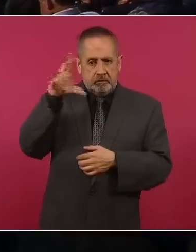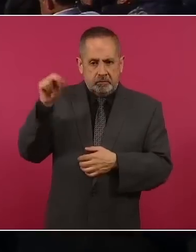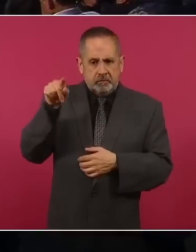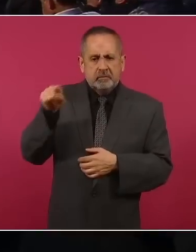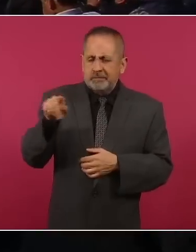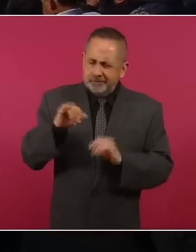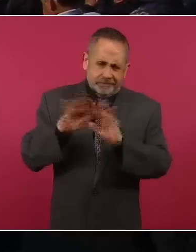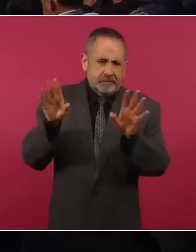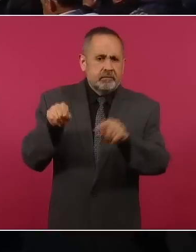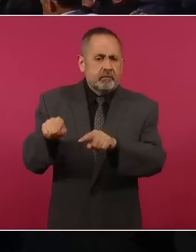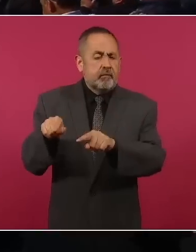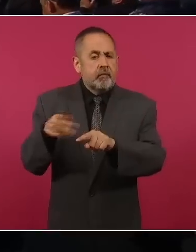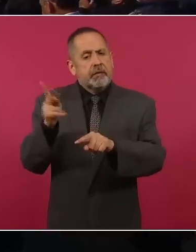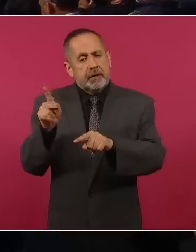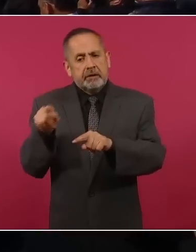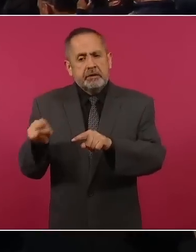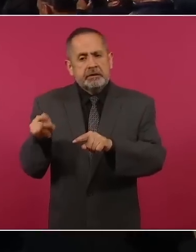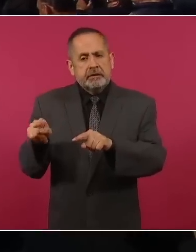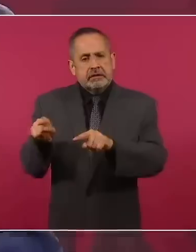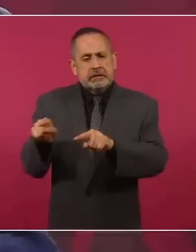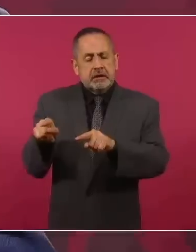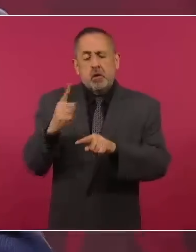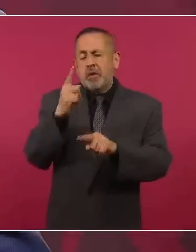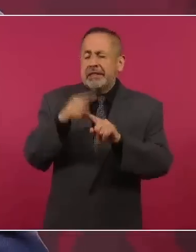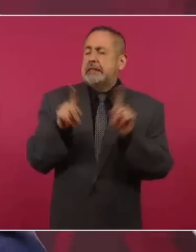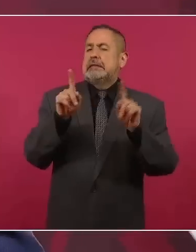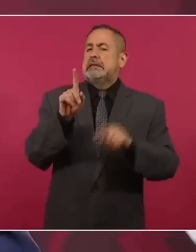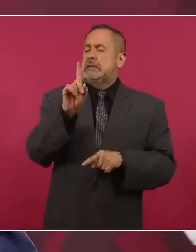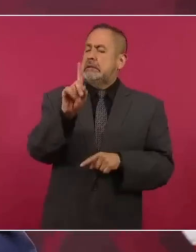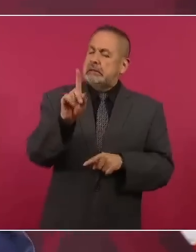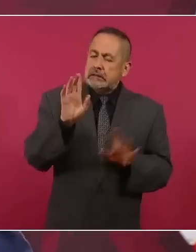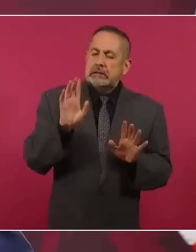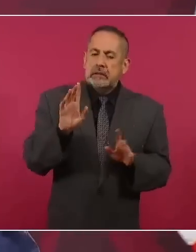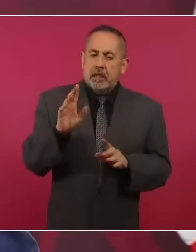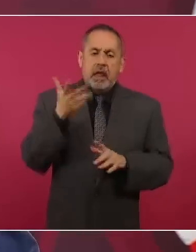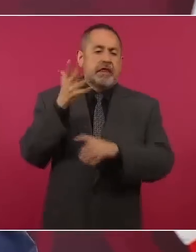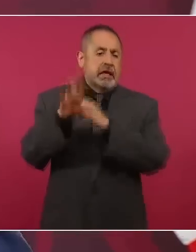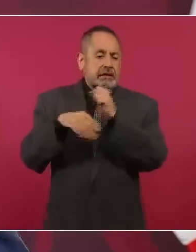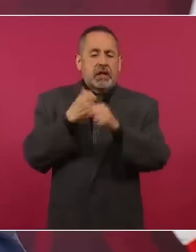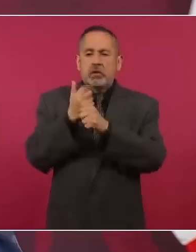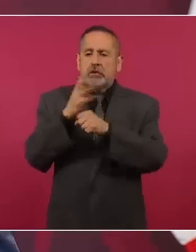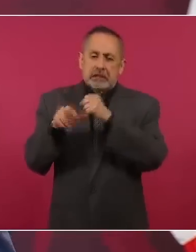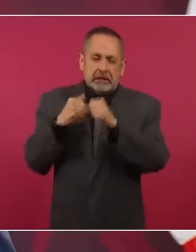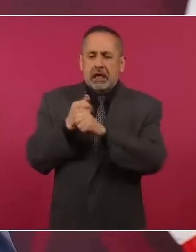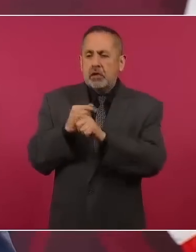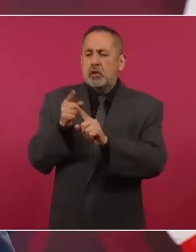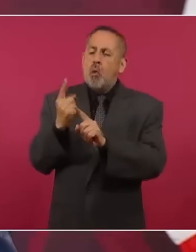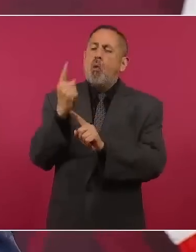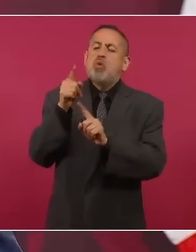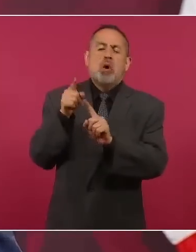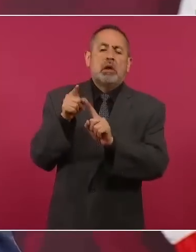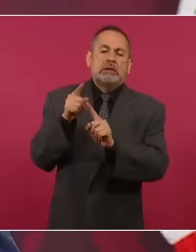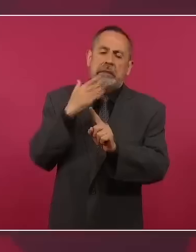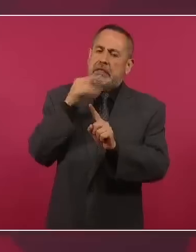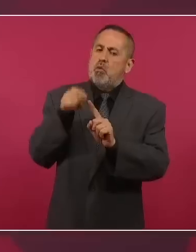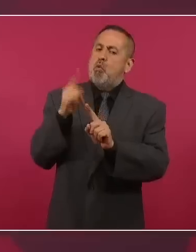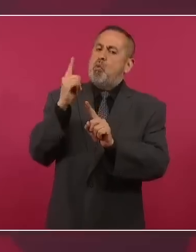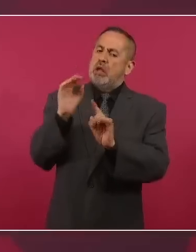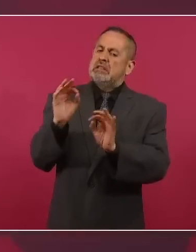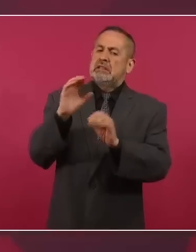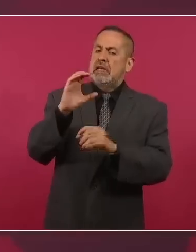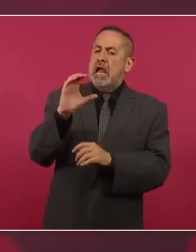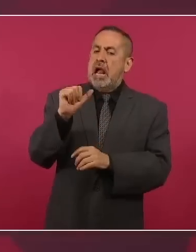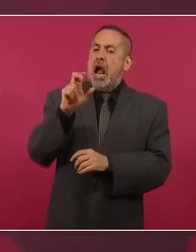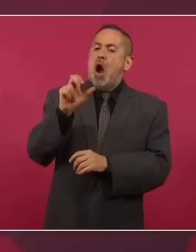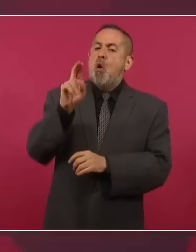ese ha sido la excepción en décadas por Cancún, pero